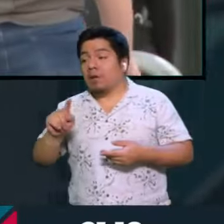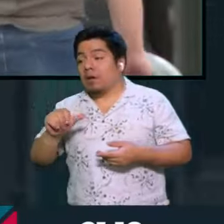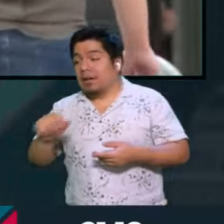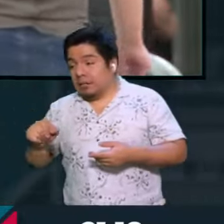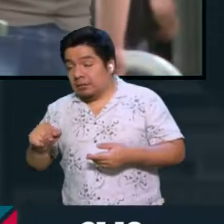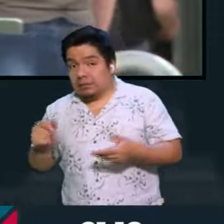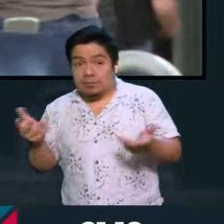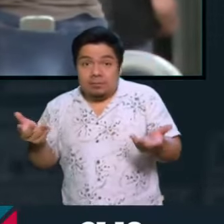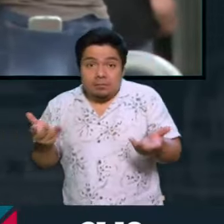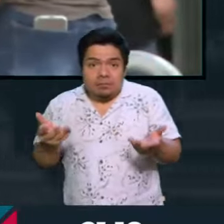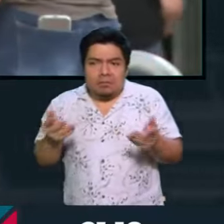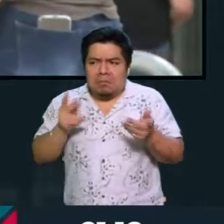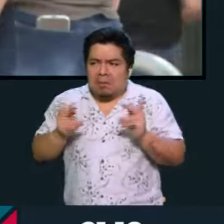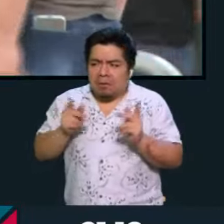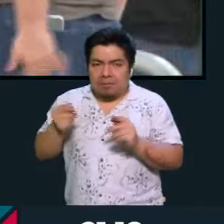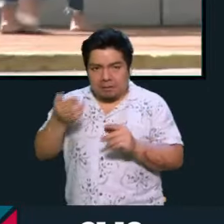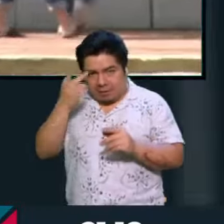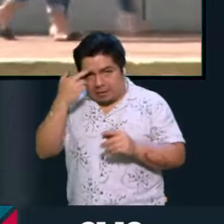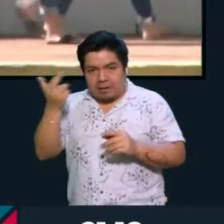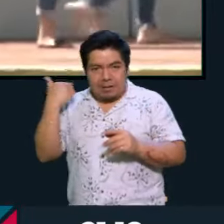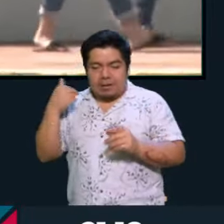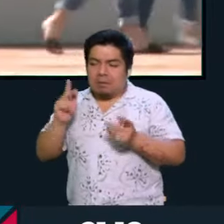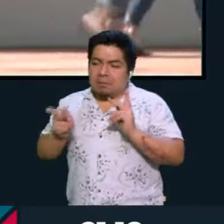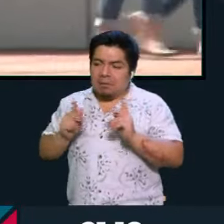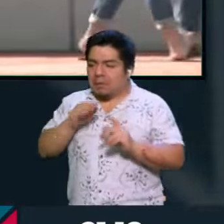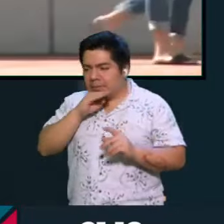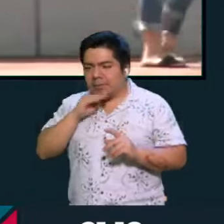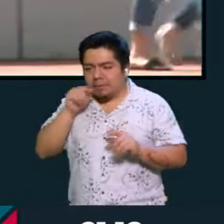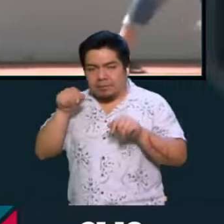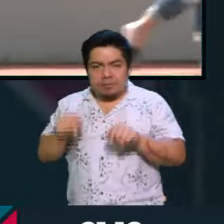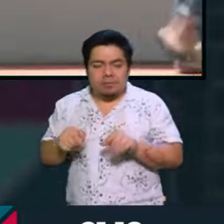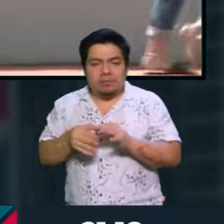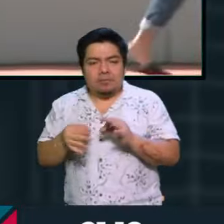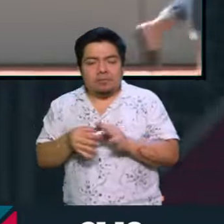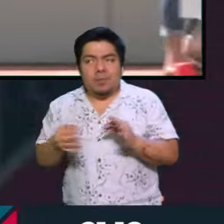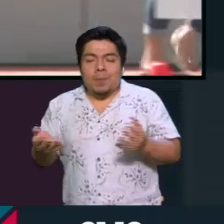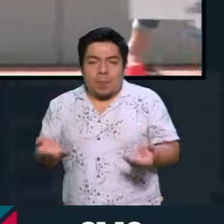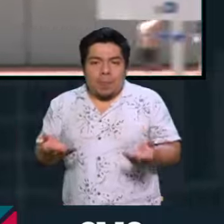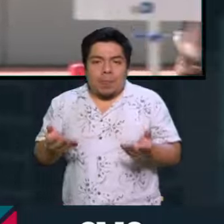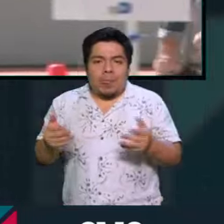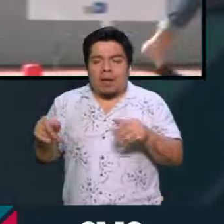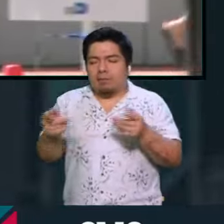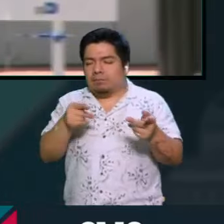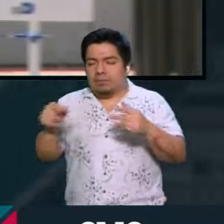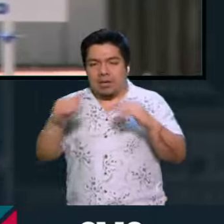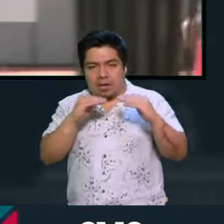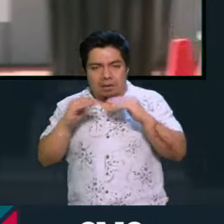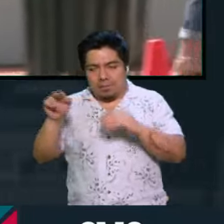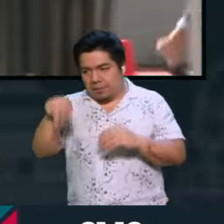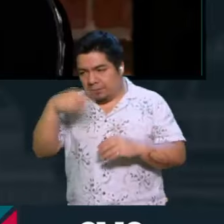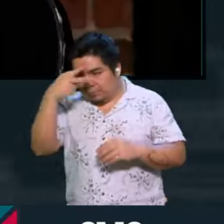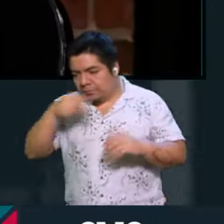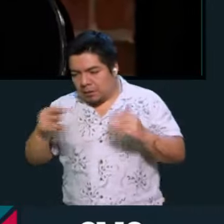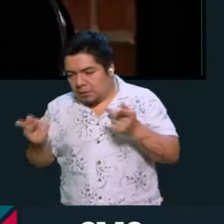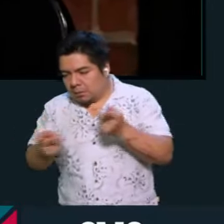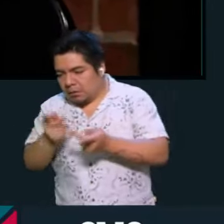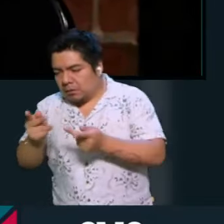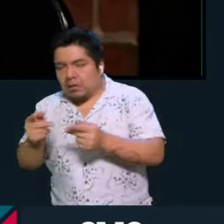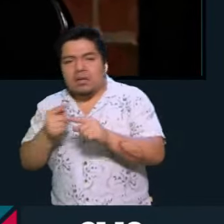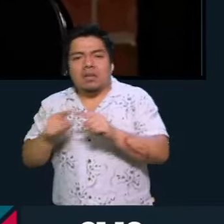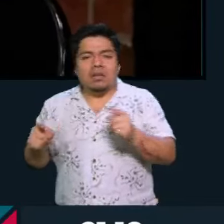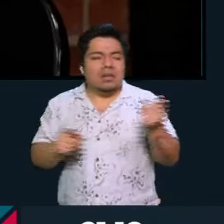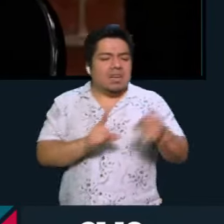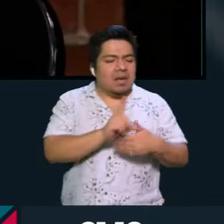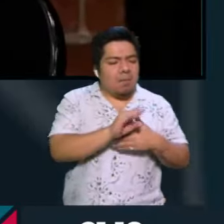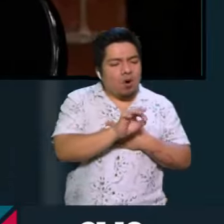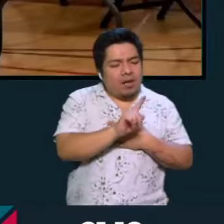Es decir, y lo platicábamos aquí, Braulio, y creo que es una cosa que... Hay consenso en México. Y es, a ver, ¿cuál es la diferencia entre